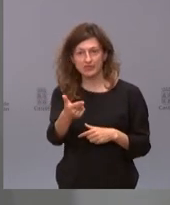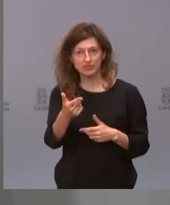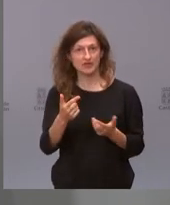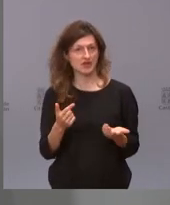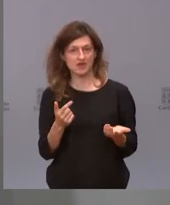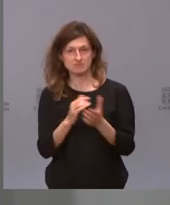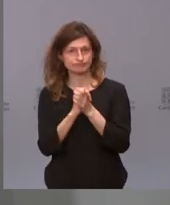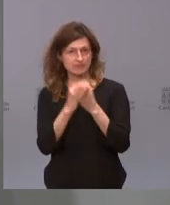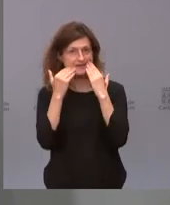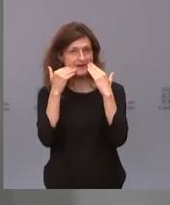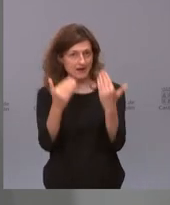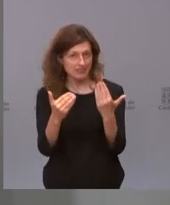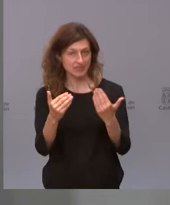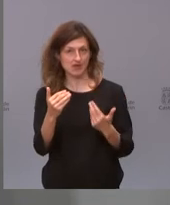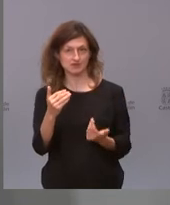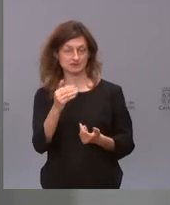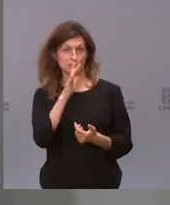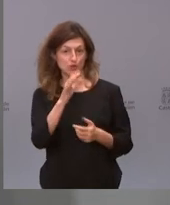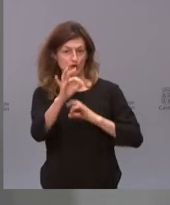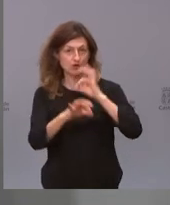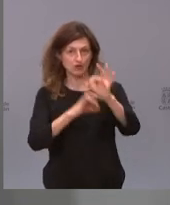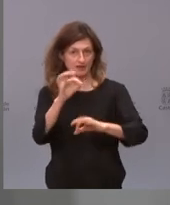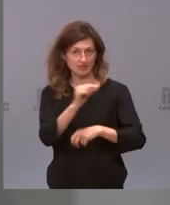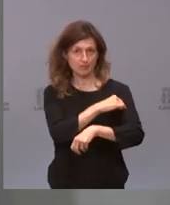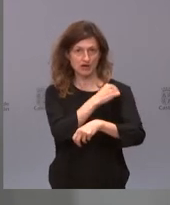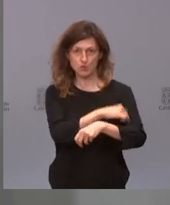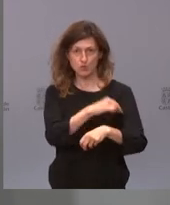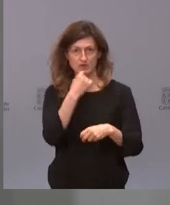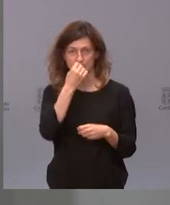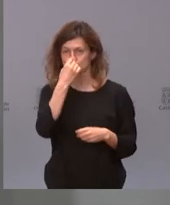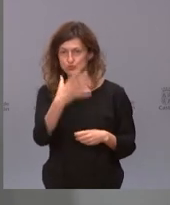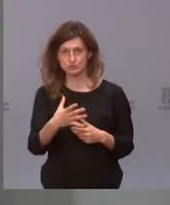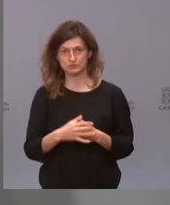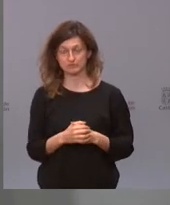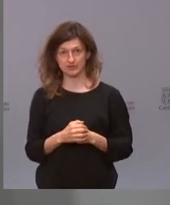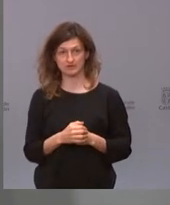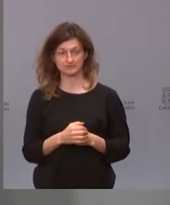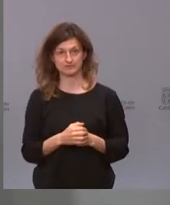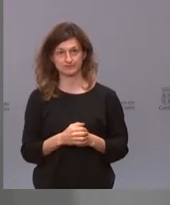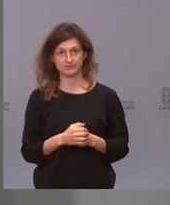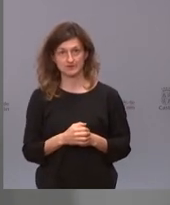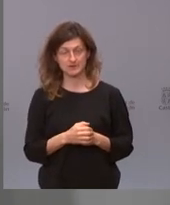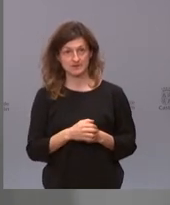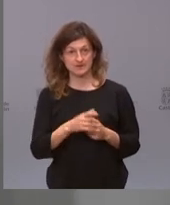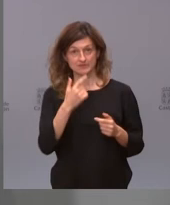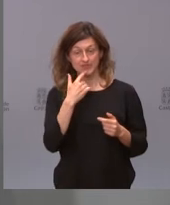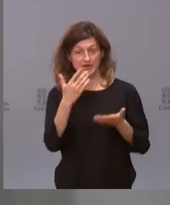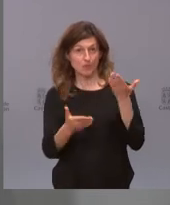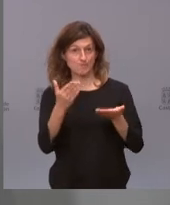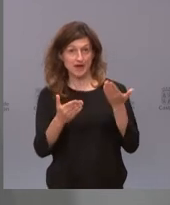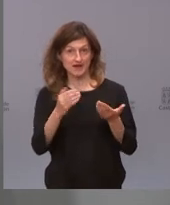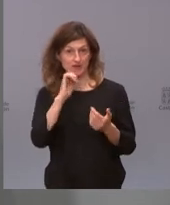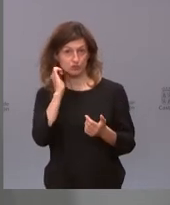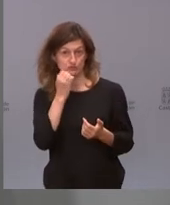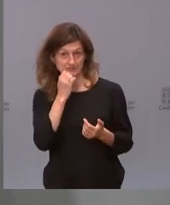su agradecimiento y que consideran que la organización de la vacunación está muy bien hecha. O yo creo que hay muchas más gente que le